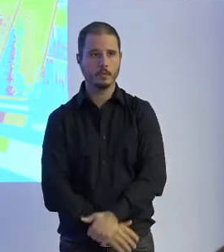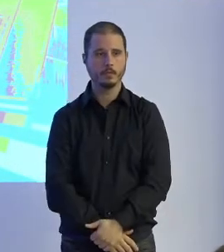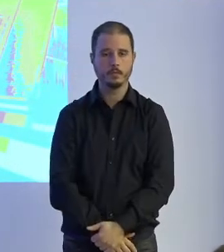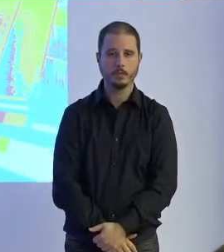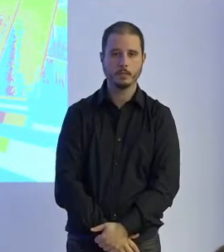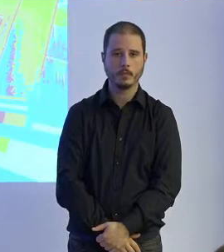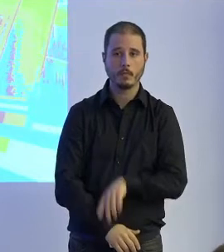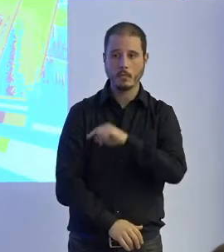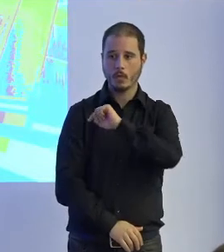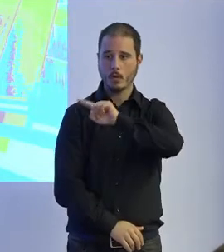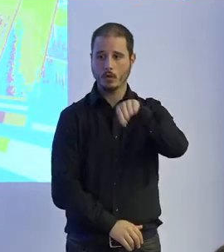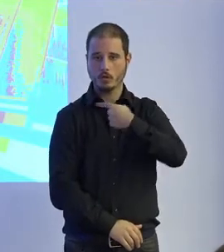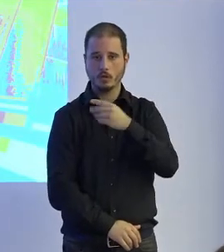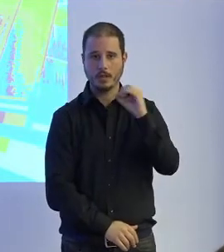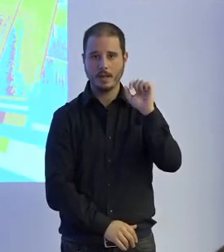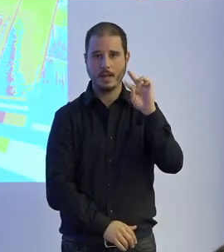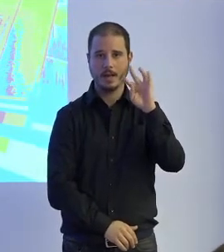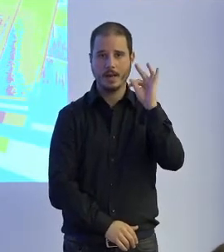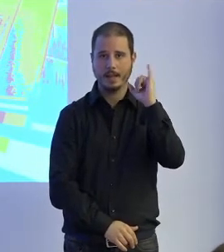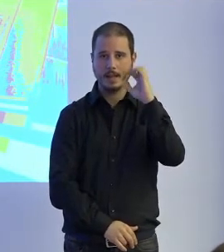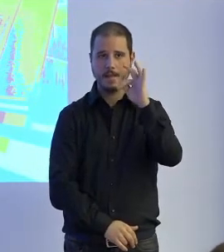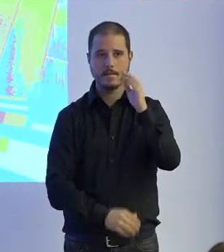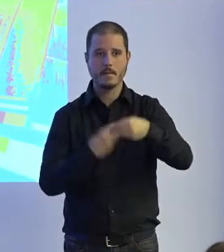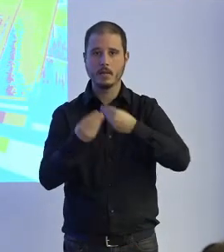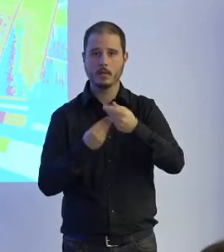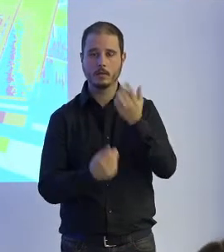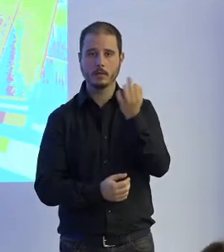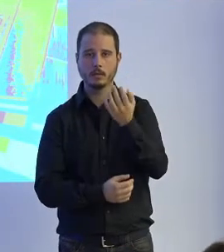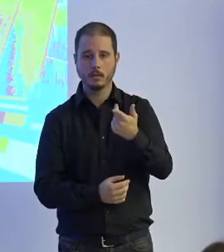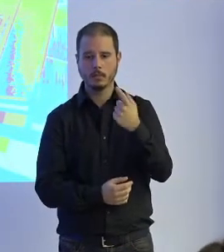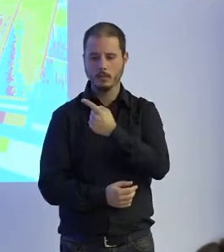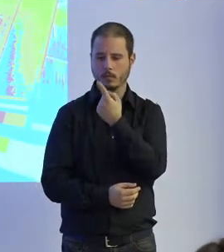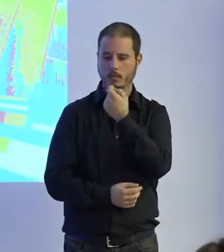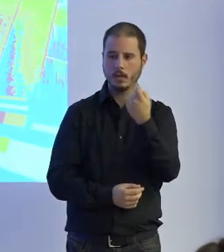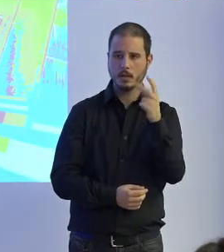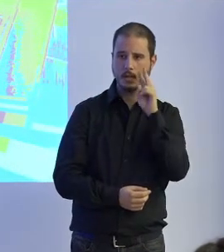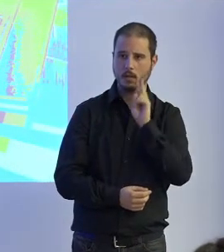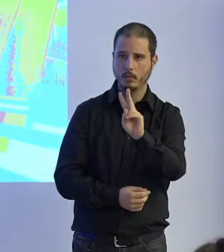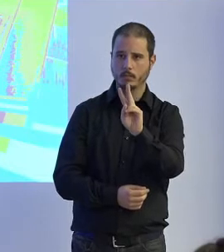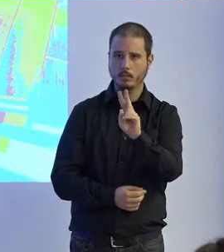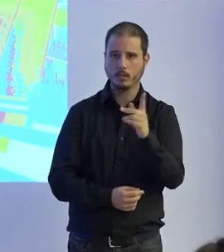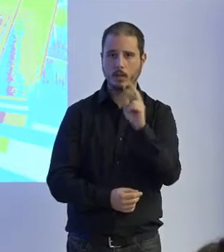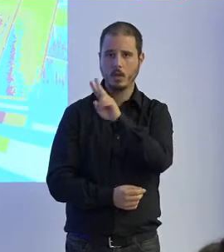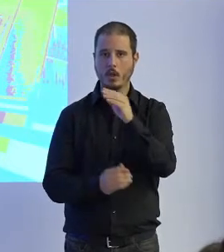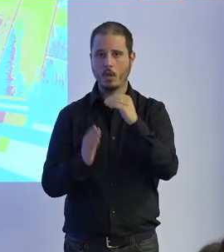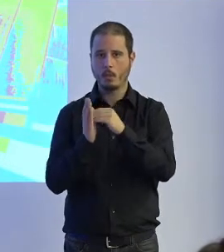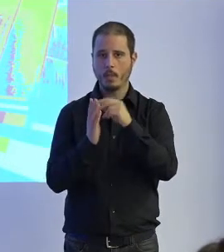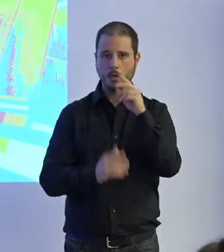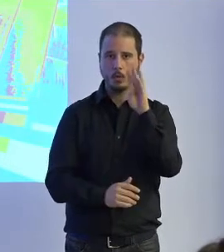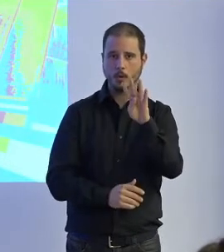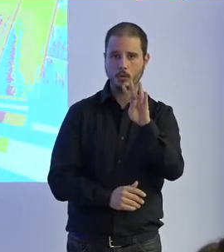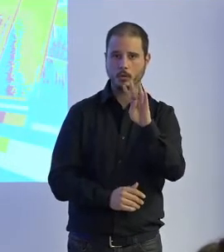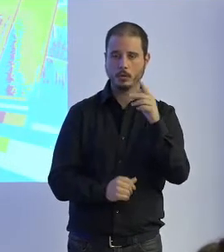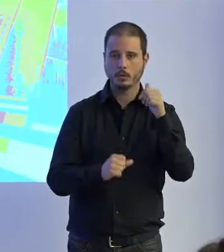bueno nosotros en concreto en Cartif empezamos a ver esa necesidad aproximadamente empezamos a trabajar en el 2004 en realidad con investigación con